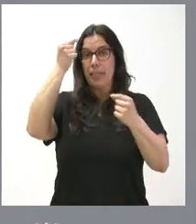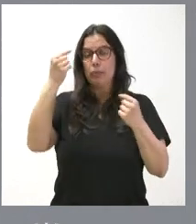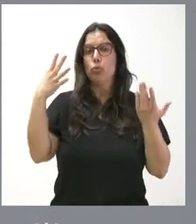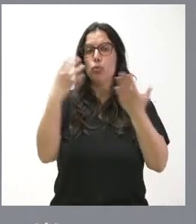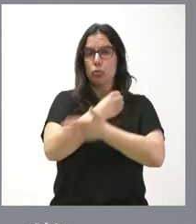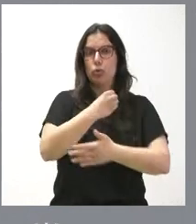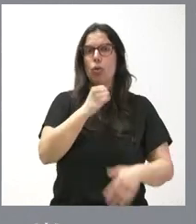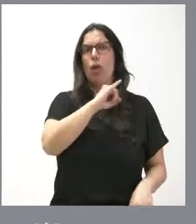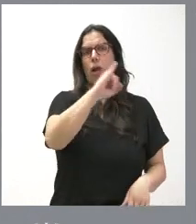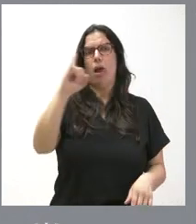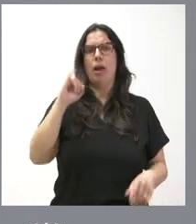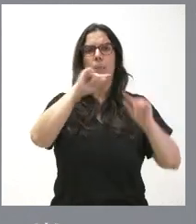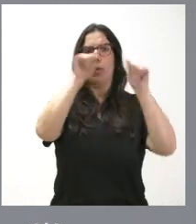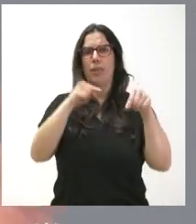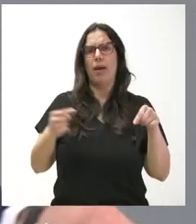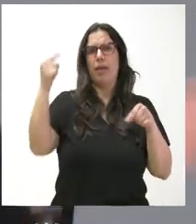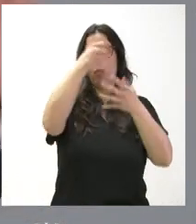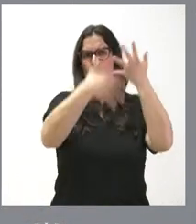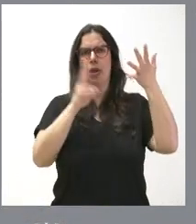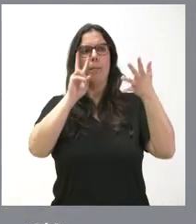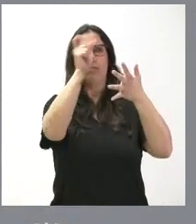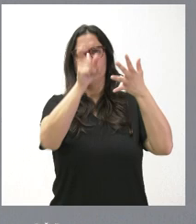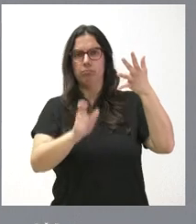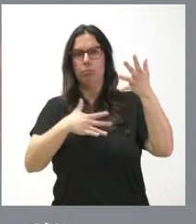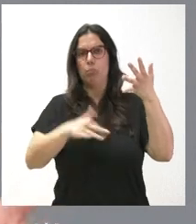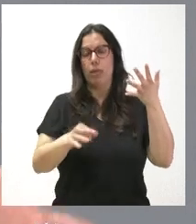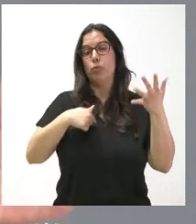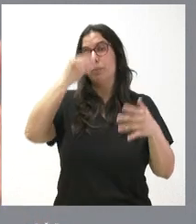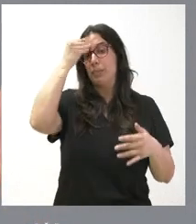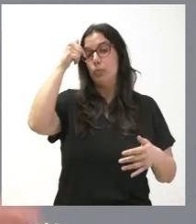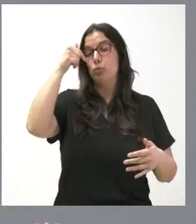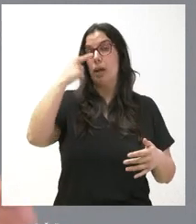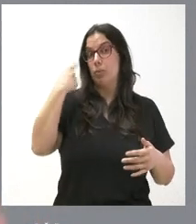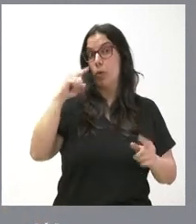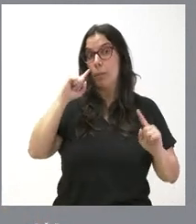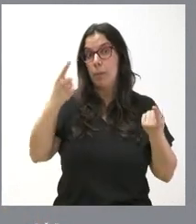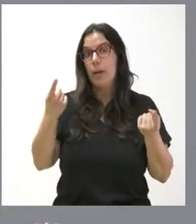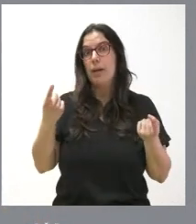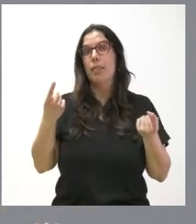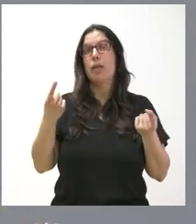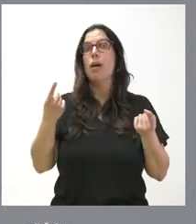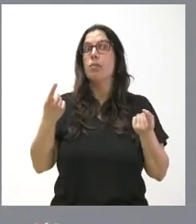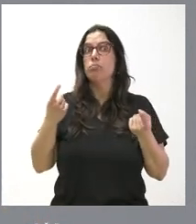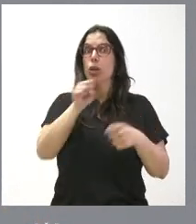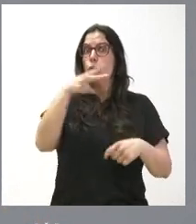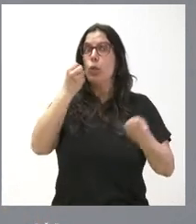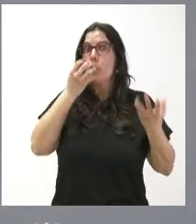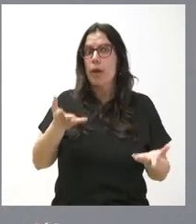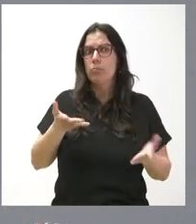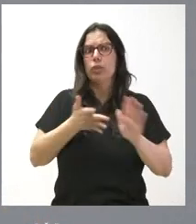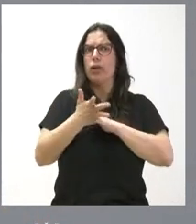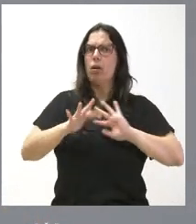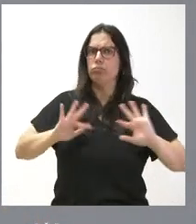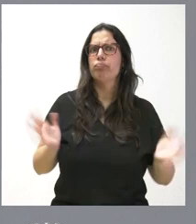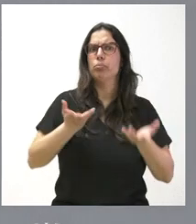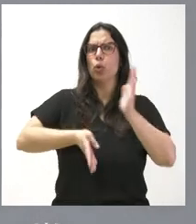aplicación en cada una de las provincias de Castilla y León. Por tanto, creemos que el primer año, lógicamente, nos anima a continuar por esta senda. El